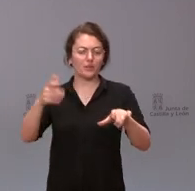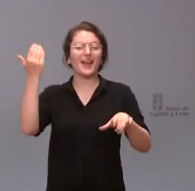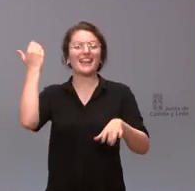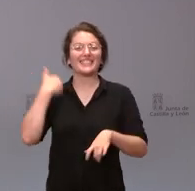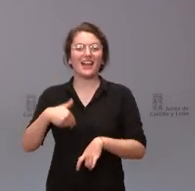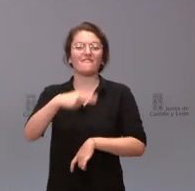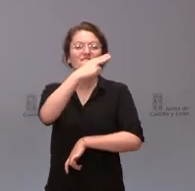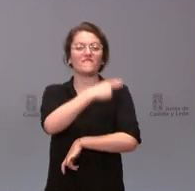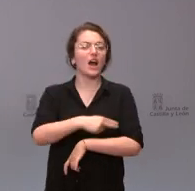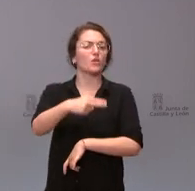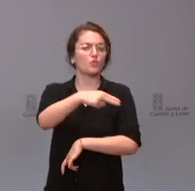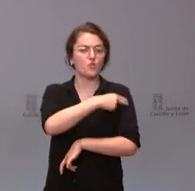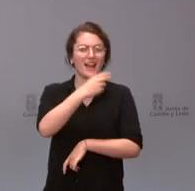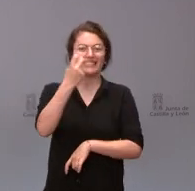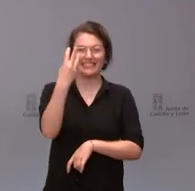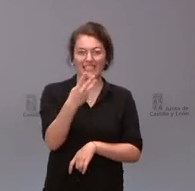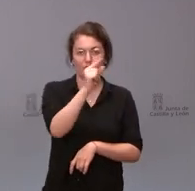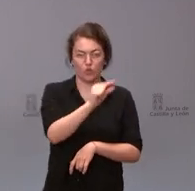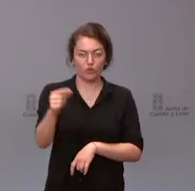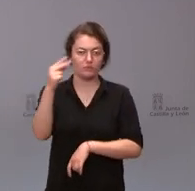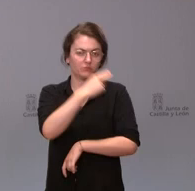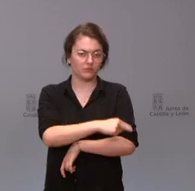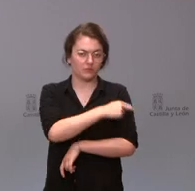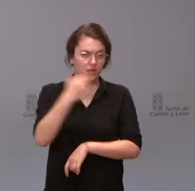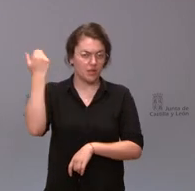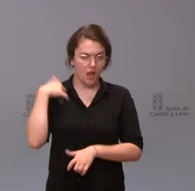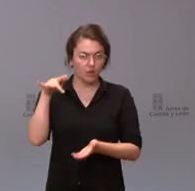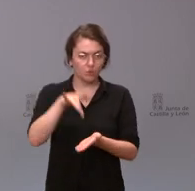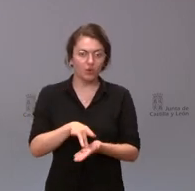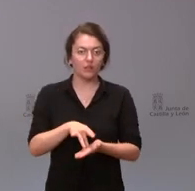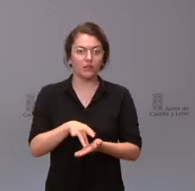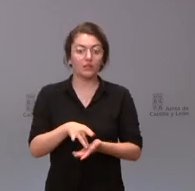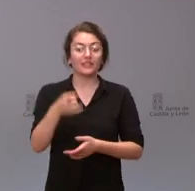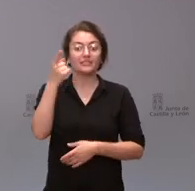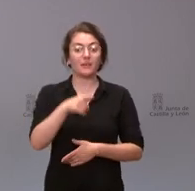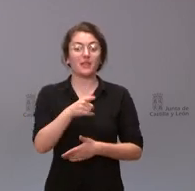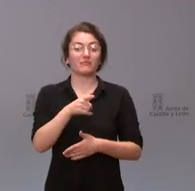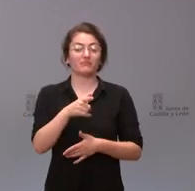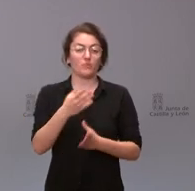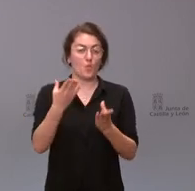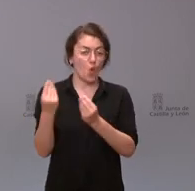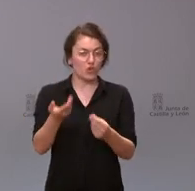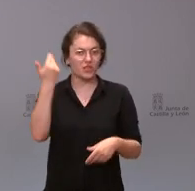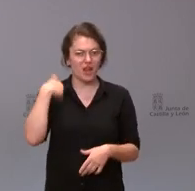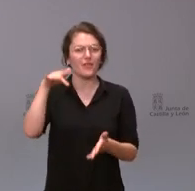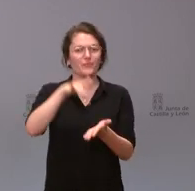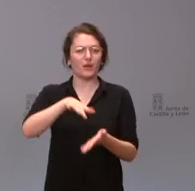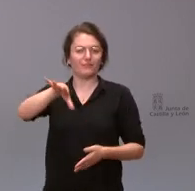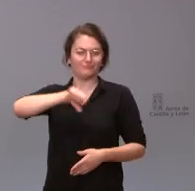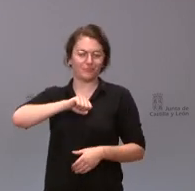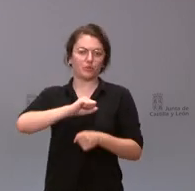vacunada en su integridad las tres dosis y que otra parte pues ha padecido ya el coronavirus y por tanto tiene un grado de inmunidad